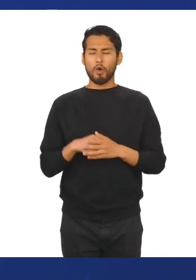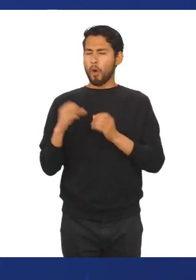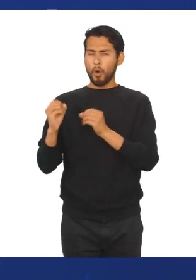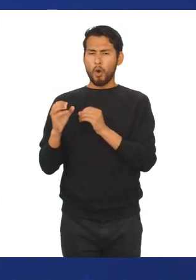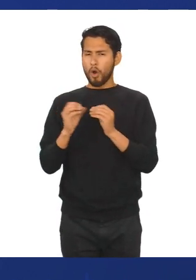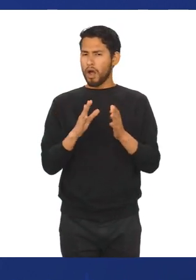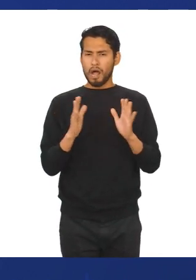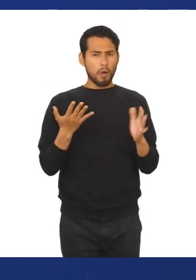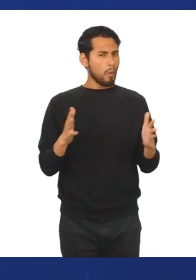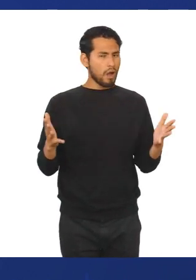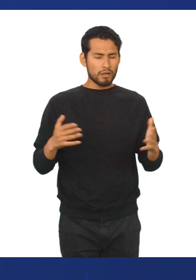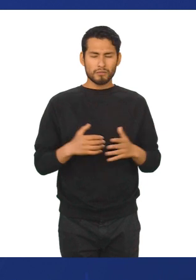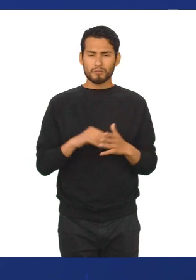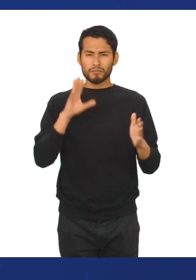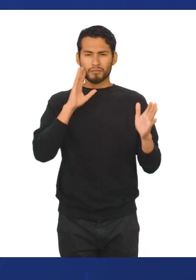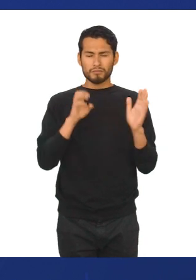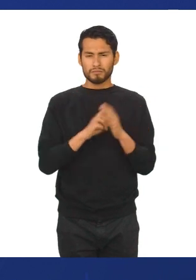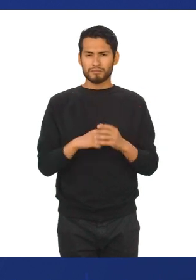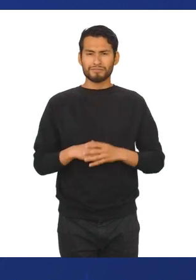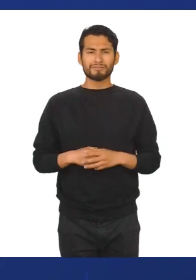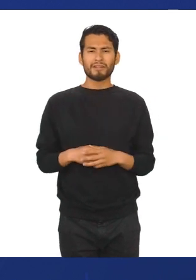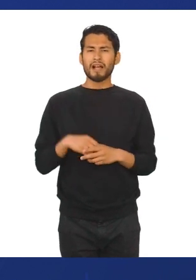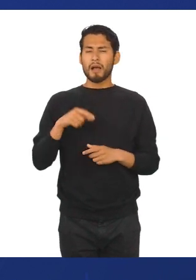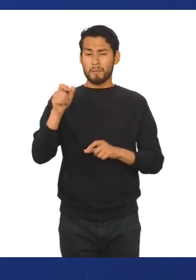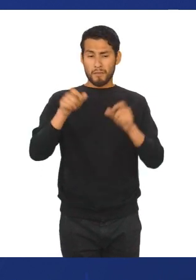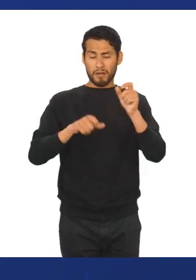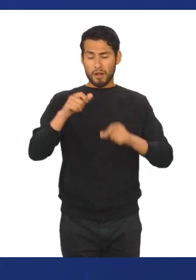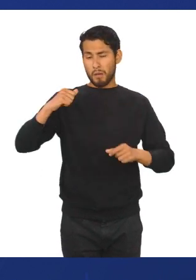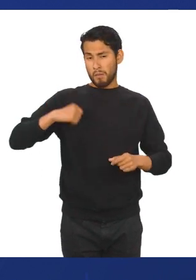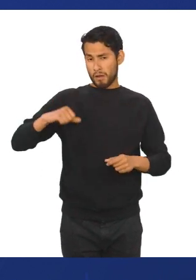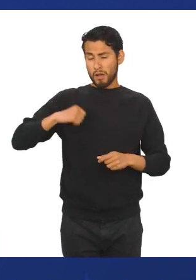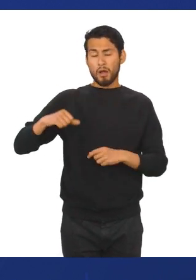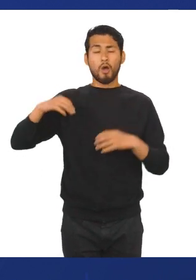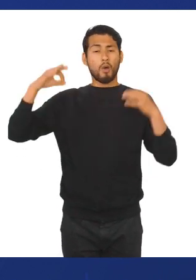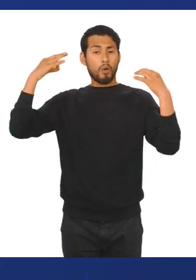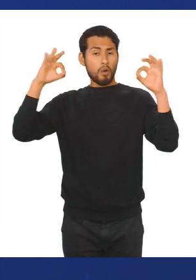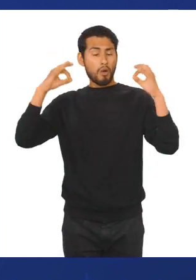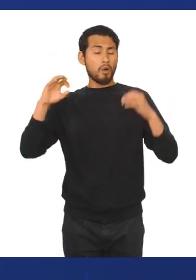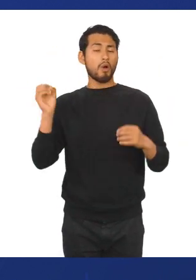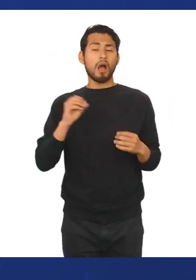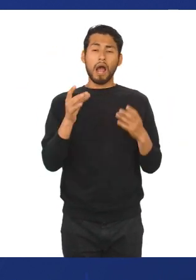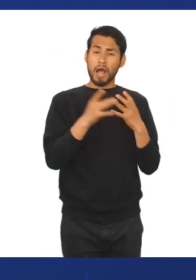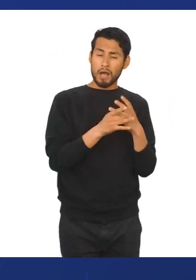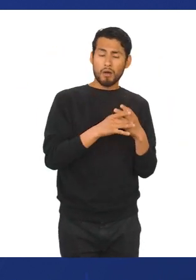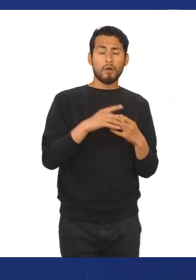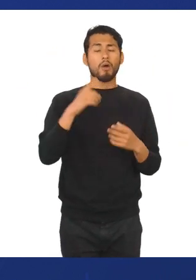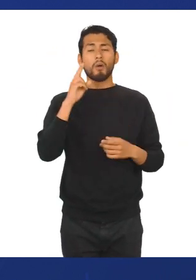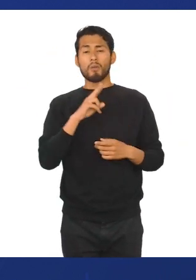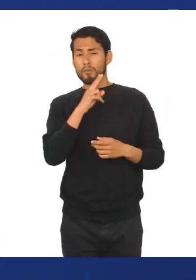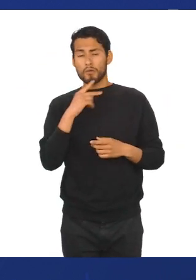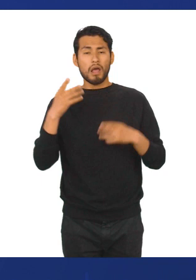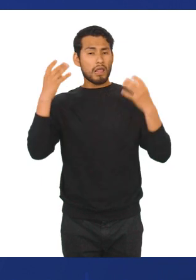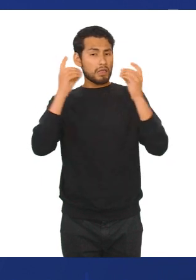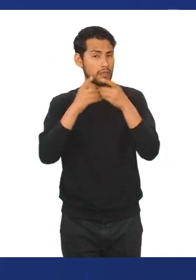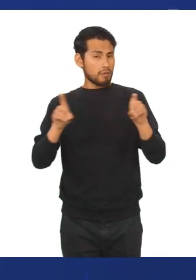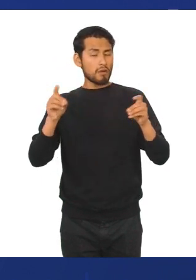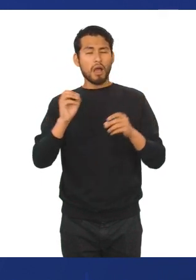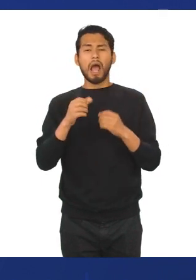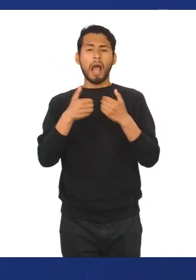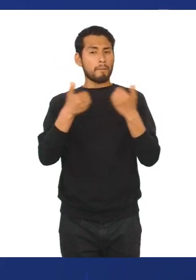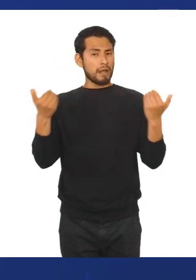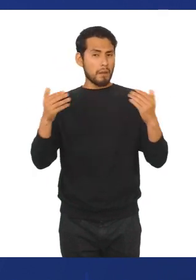ningún orden. Por ejemplo, el estado civil de las personas, solteros, casados, viudos, divorciados... Ok.